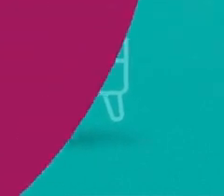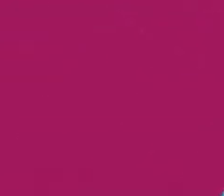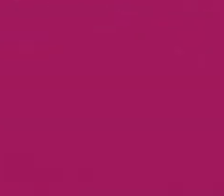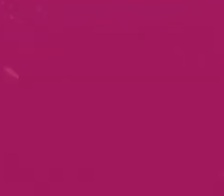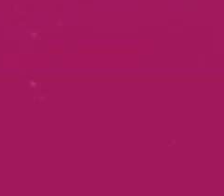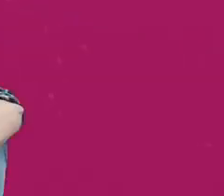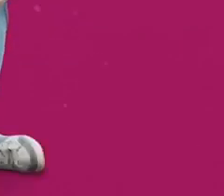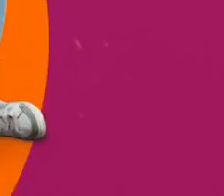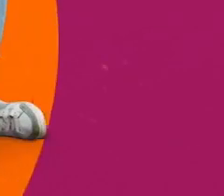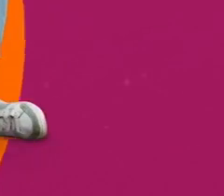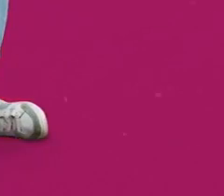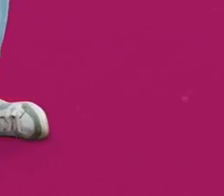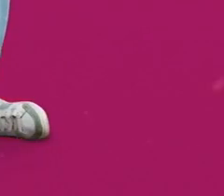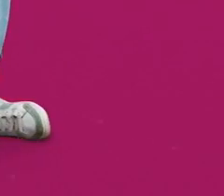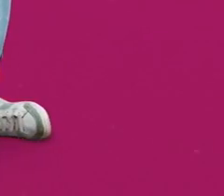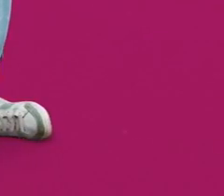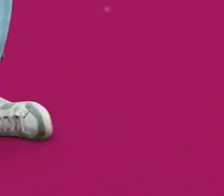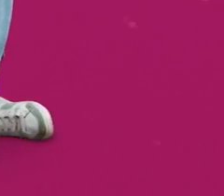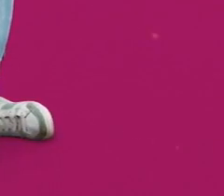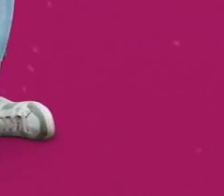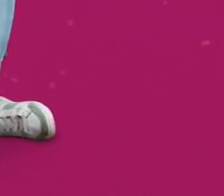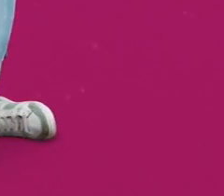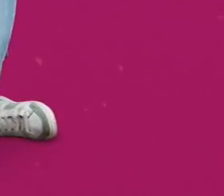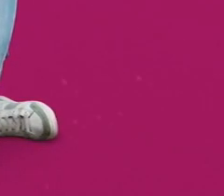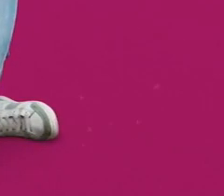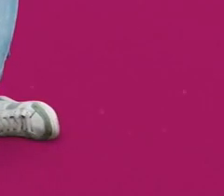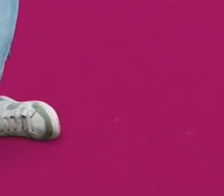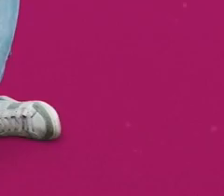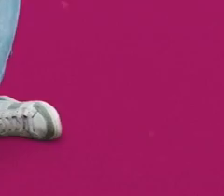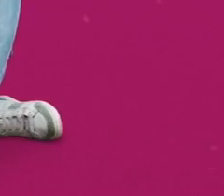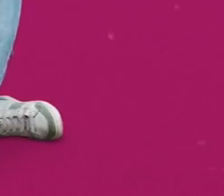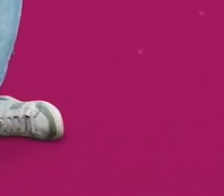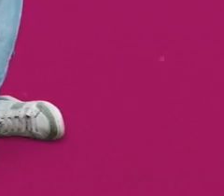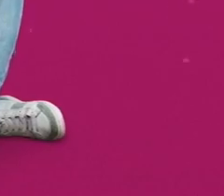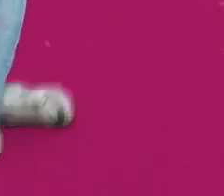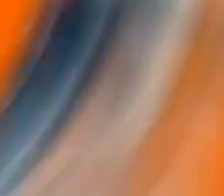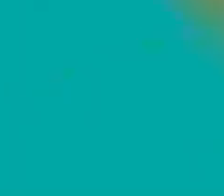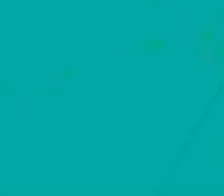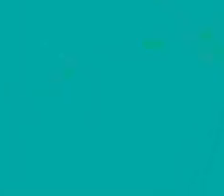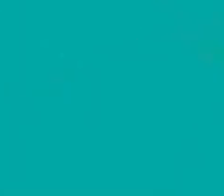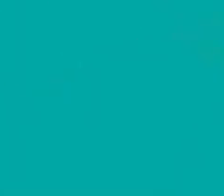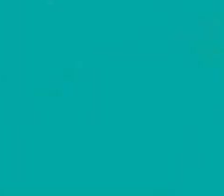oportunidad de todos los que durante este tiempo descubrieron el valor de su vivienda.